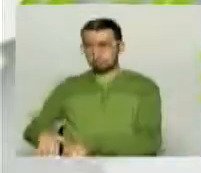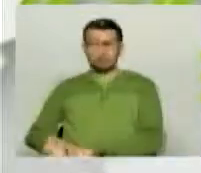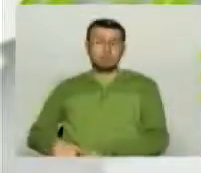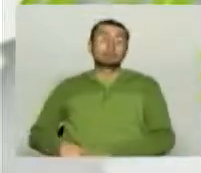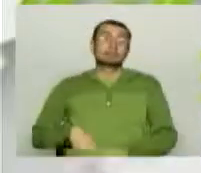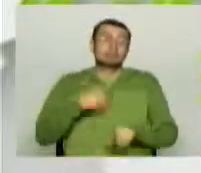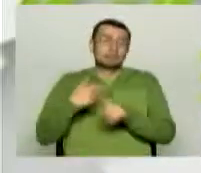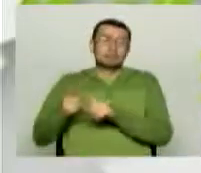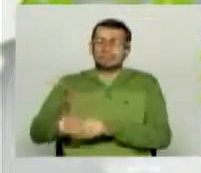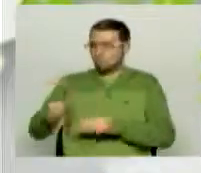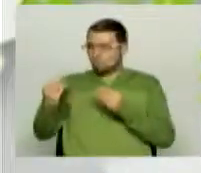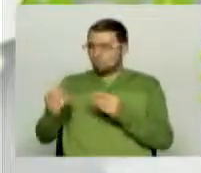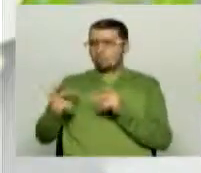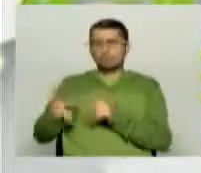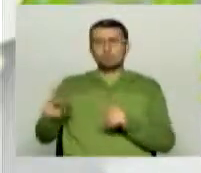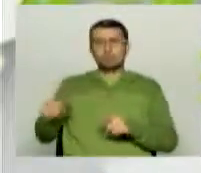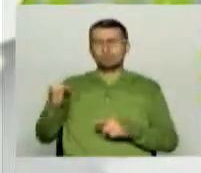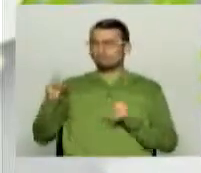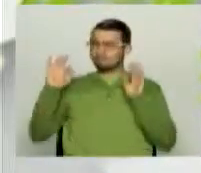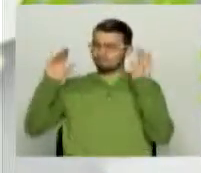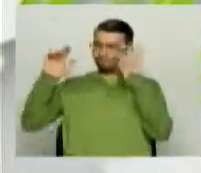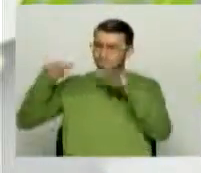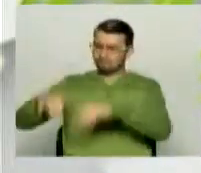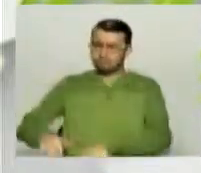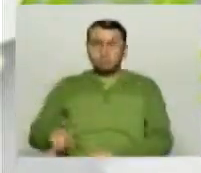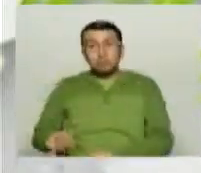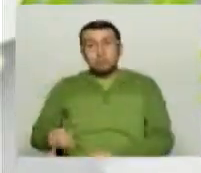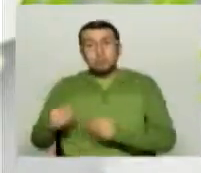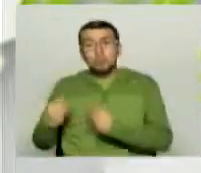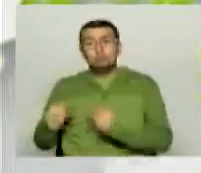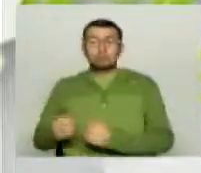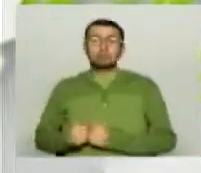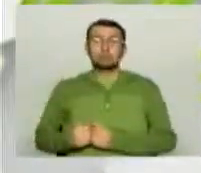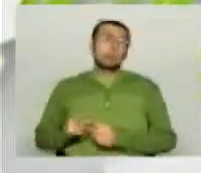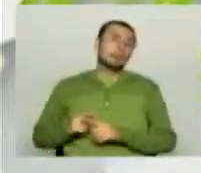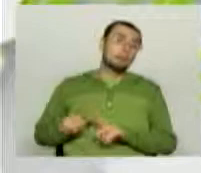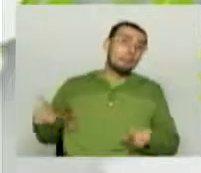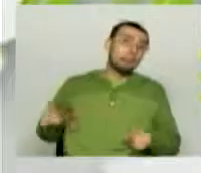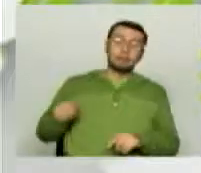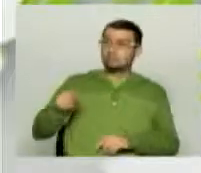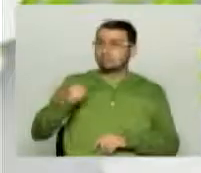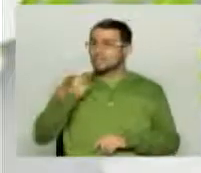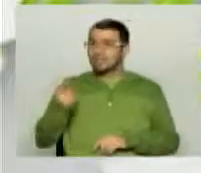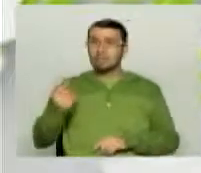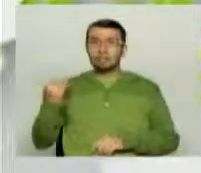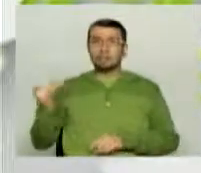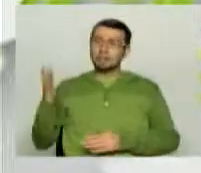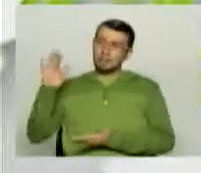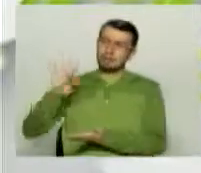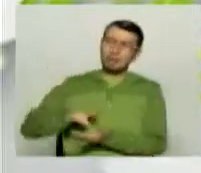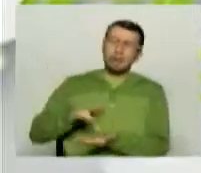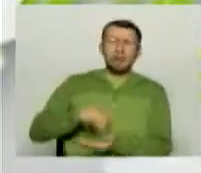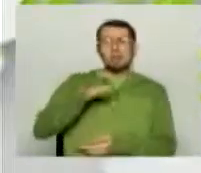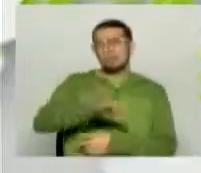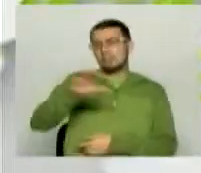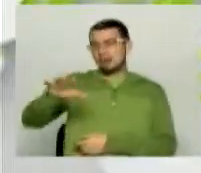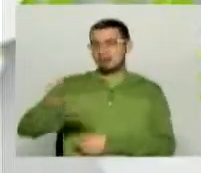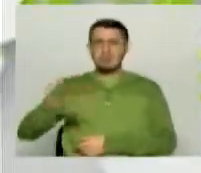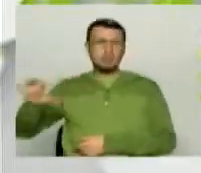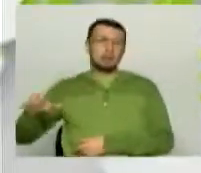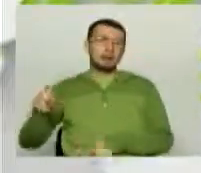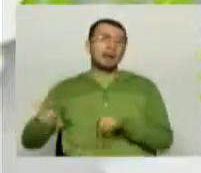en Brasil la cantidad de dinero que está ingresando es mucha, pero entonces se dice que eso, pues obviamente va para ciertos sectores de la economía,